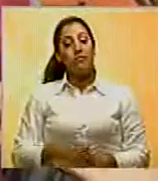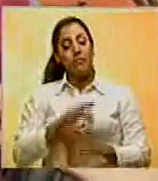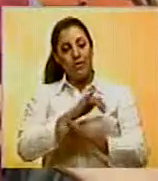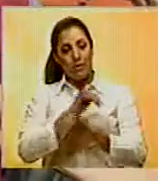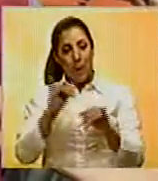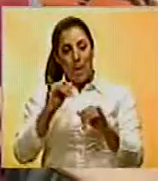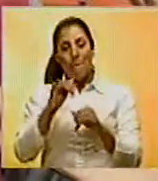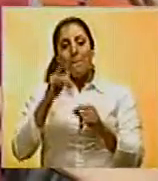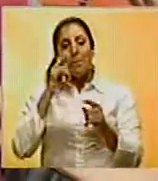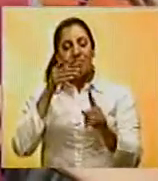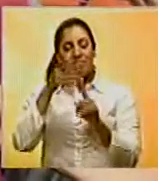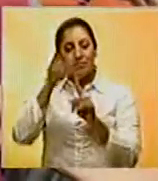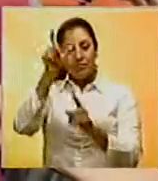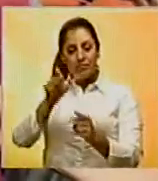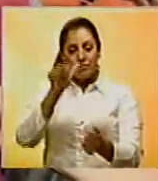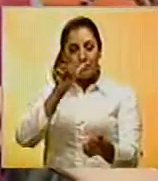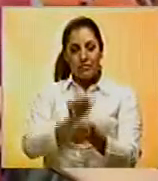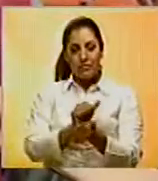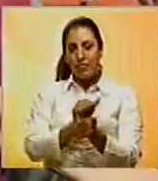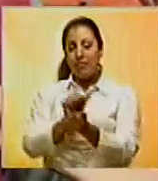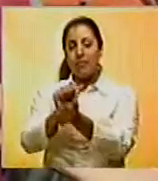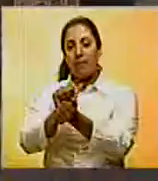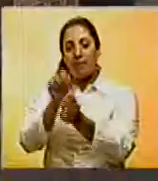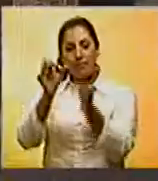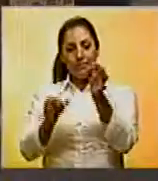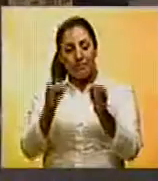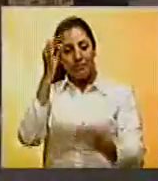culminó con una persona detenida y puesta a la orden de la Fiscalía.